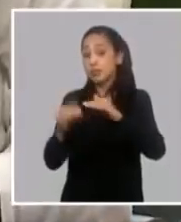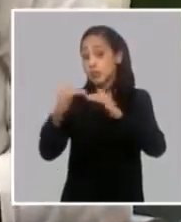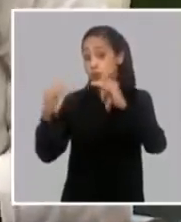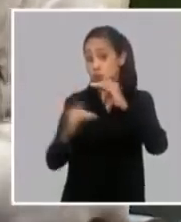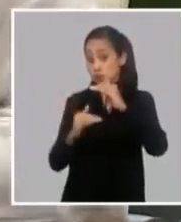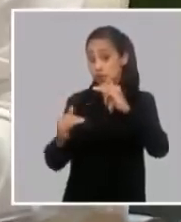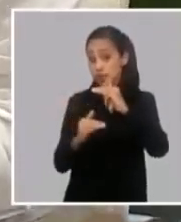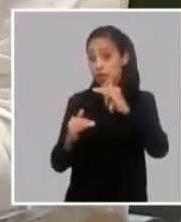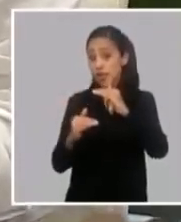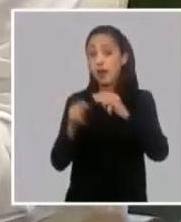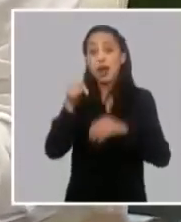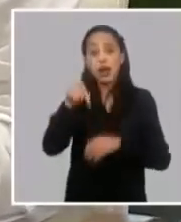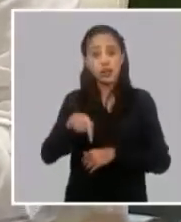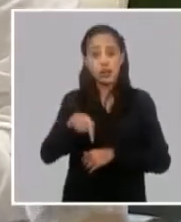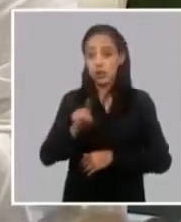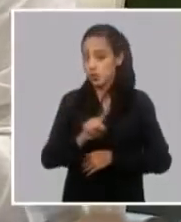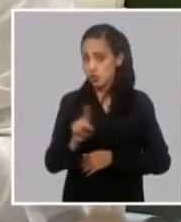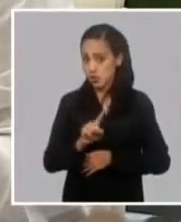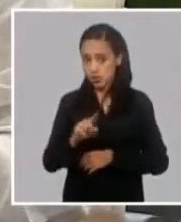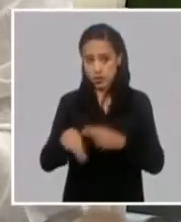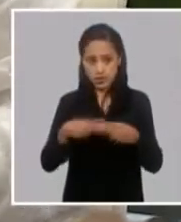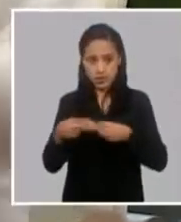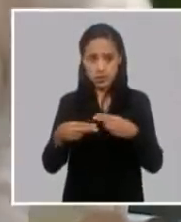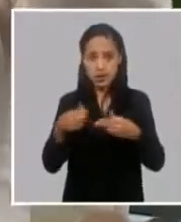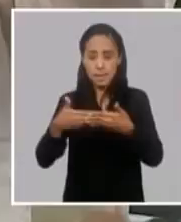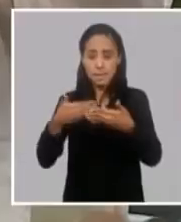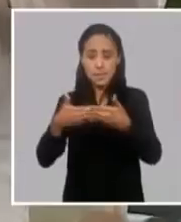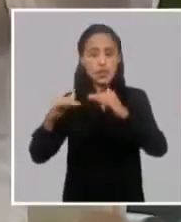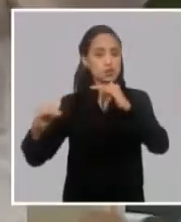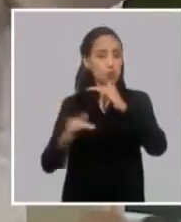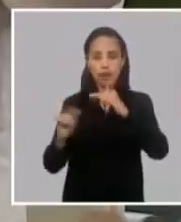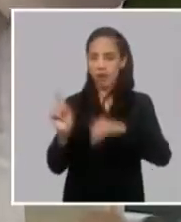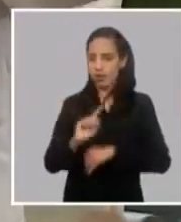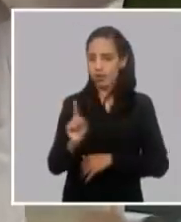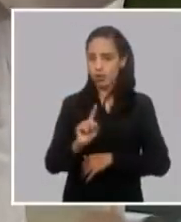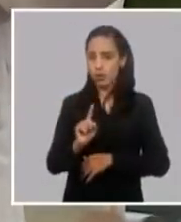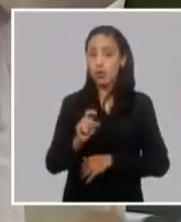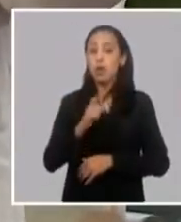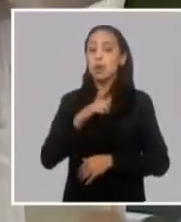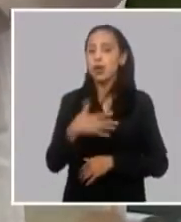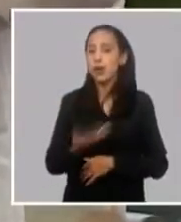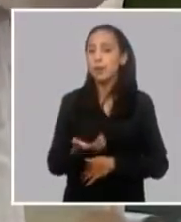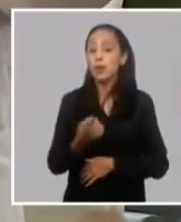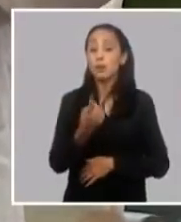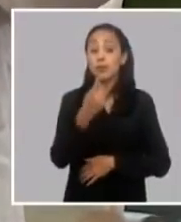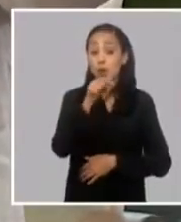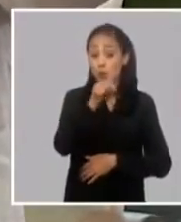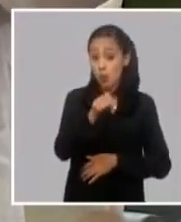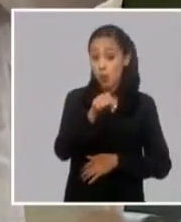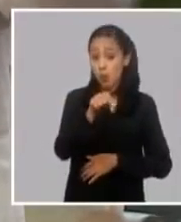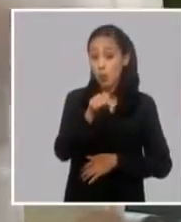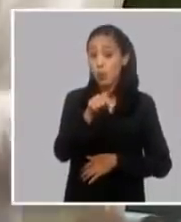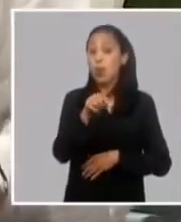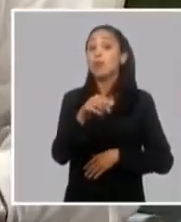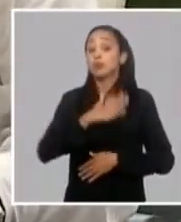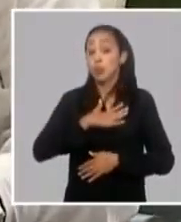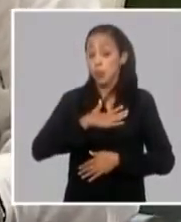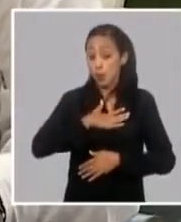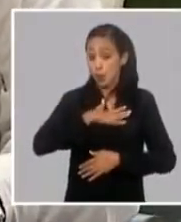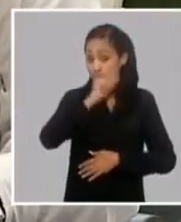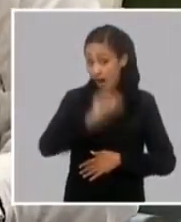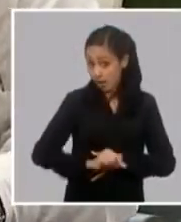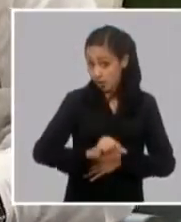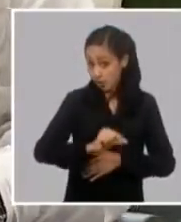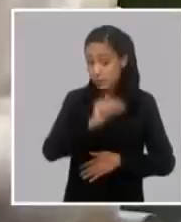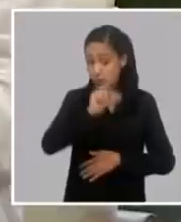concepto de subordinación no es el que aplica en este diseño aplica el concepto de propietario ejerciendo la función de propietario y